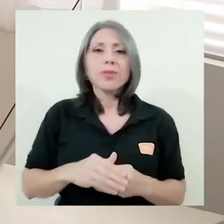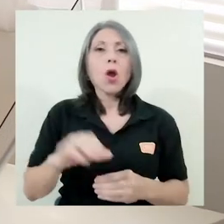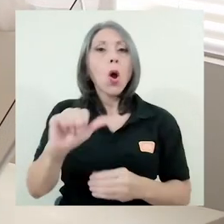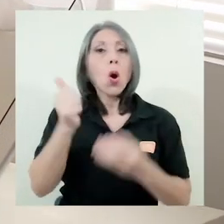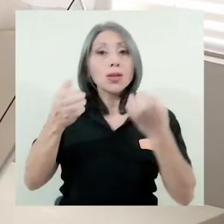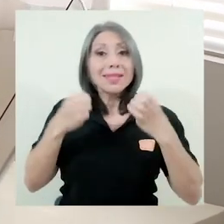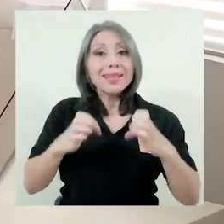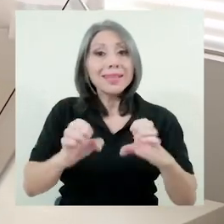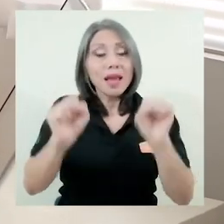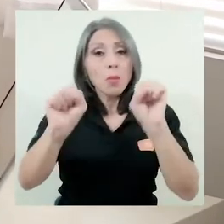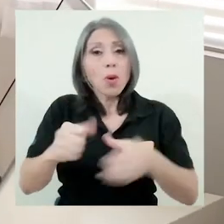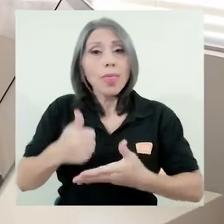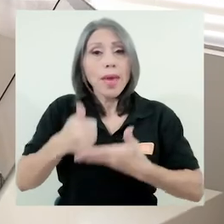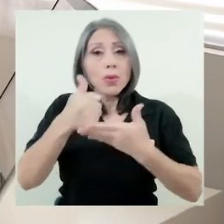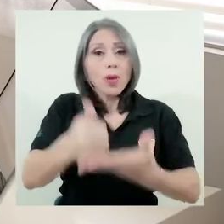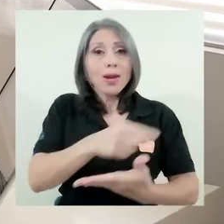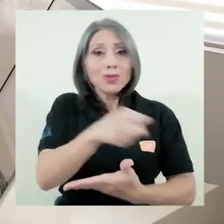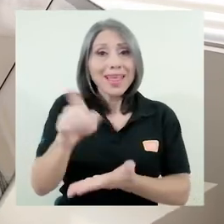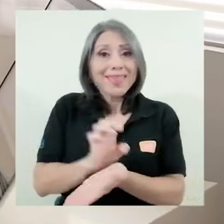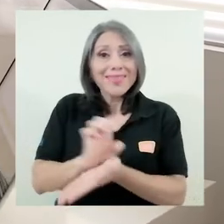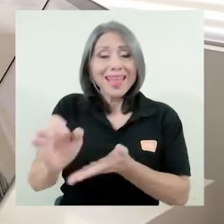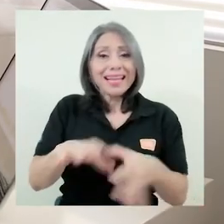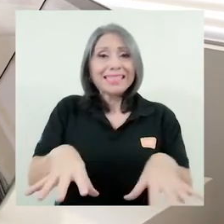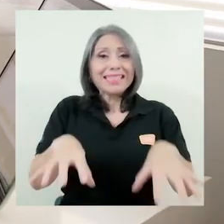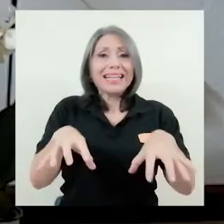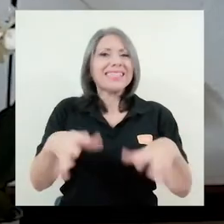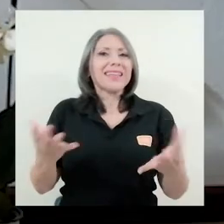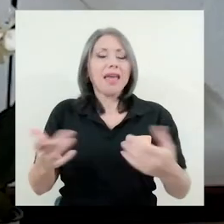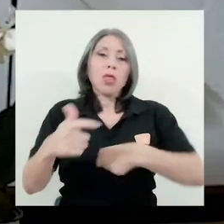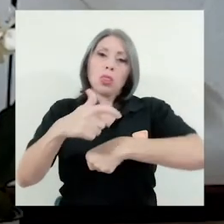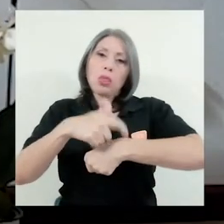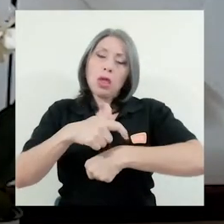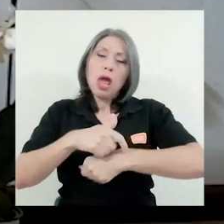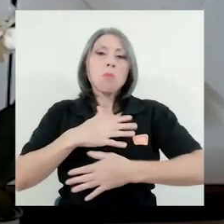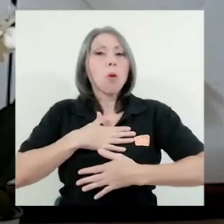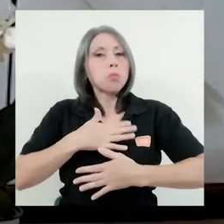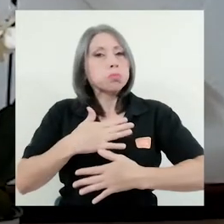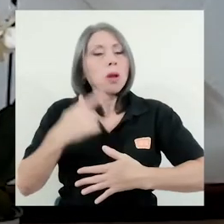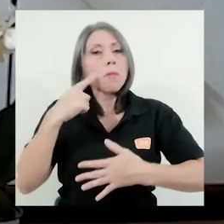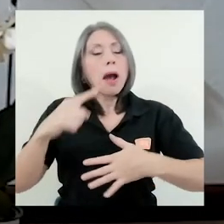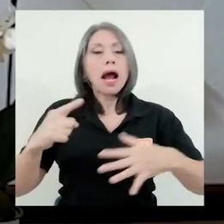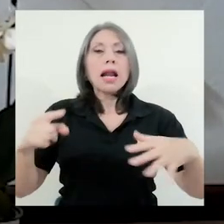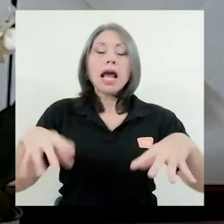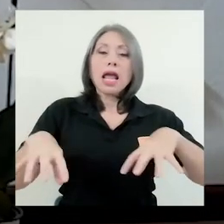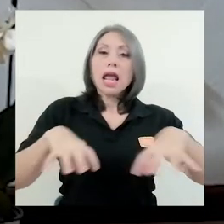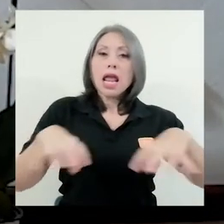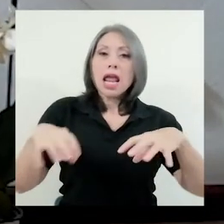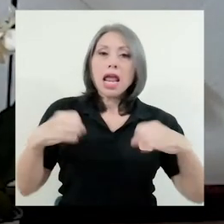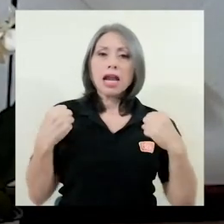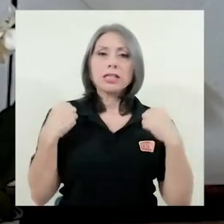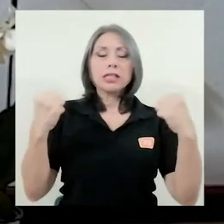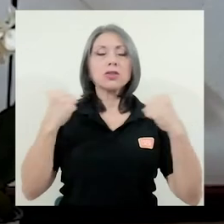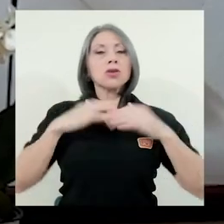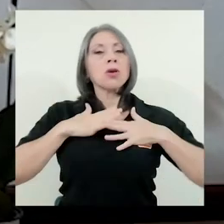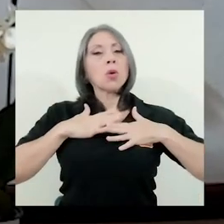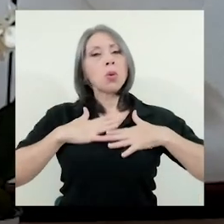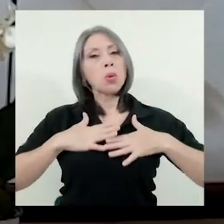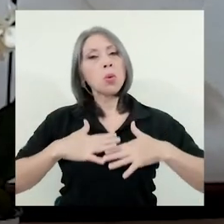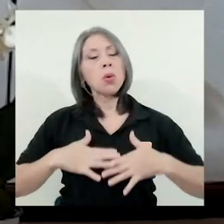las estrategias que podría ayudarle a combatir el estrés es dedicar tiempo para hacer ejercicios de relajación,